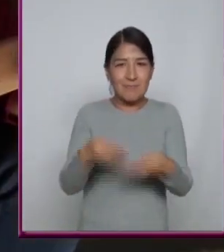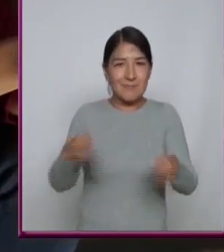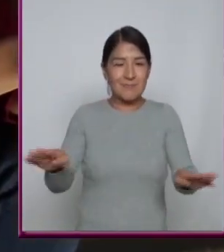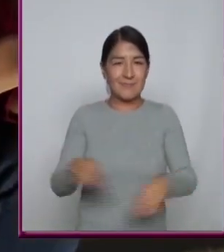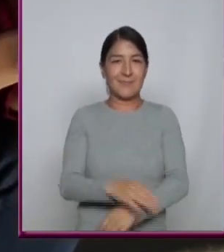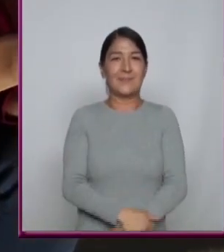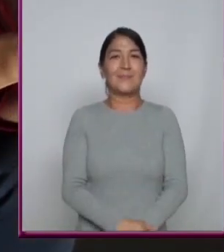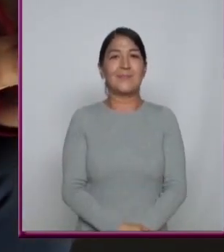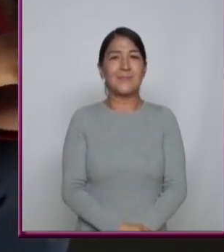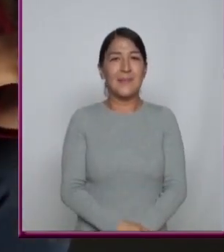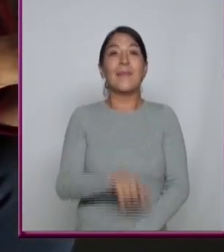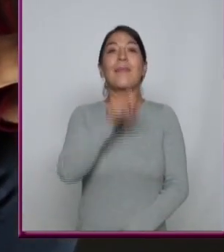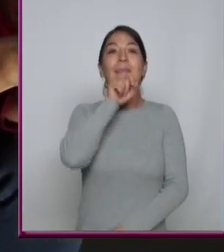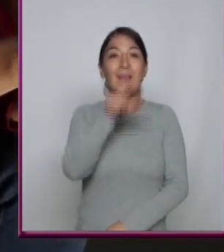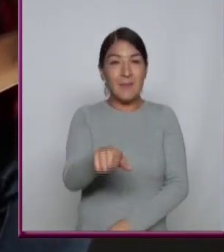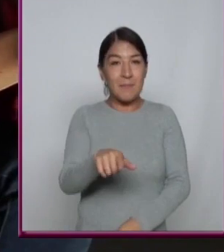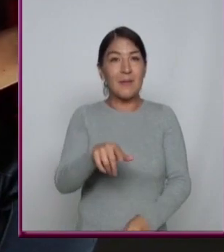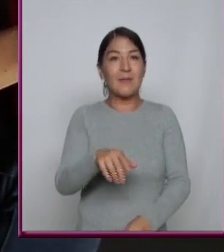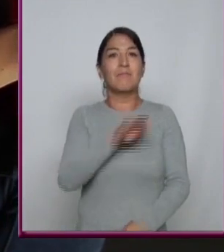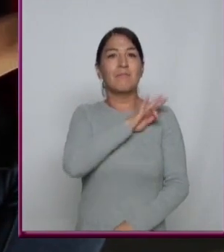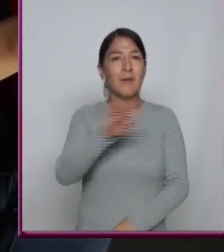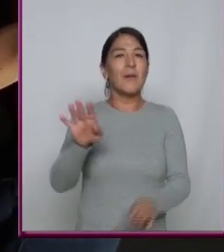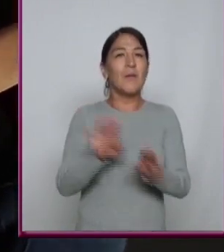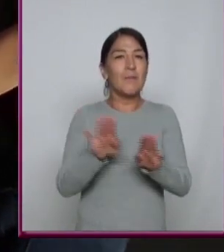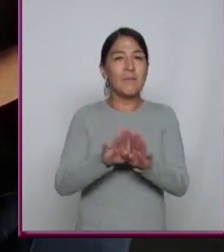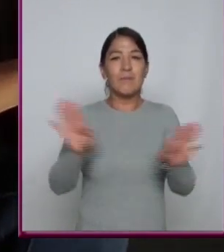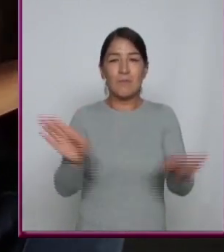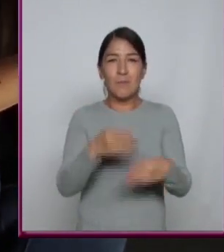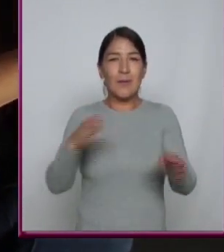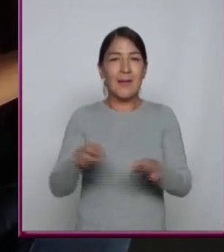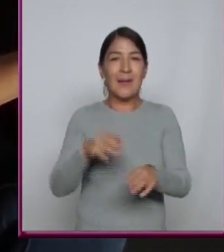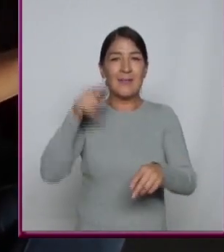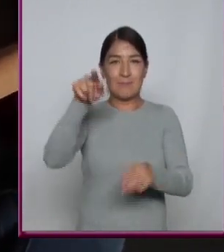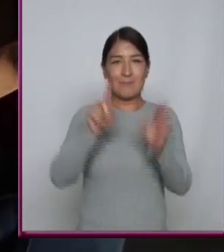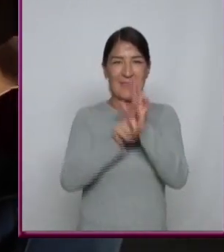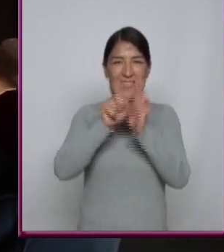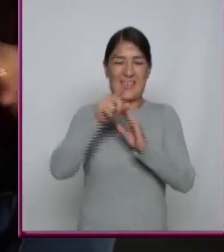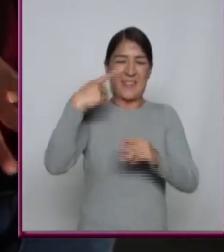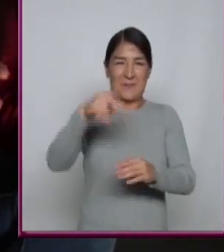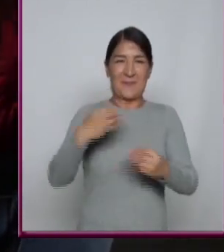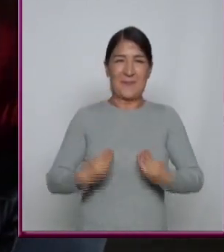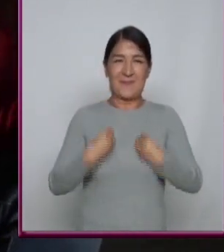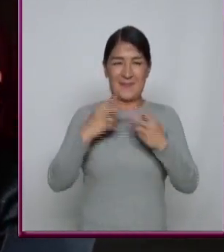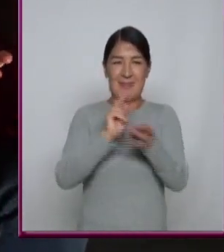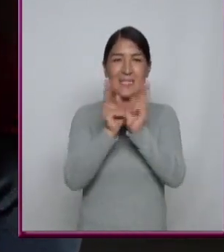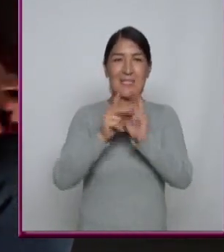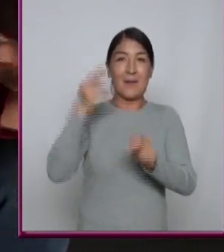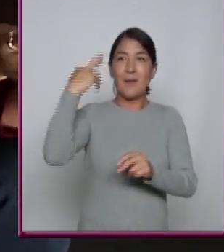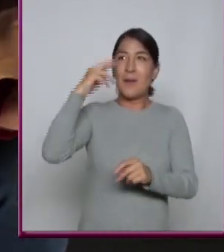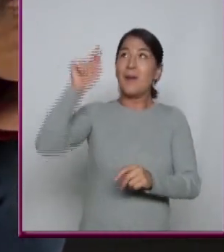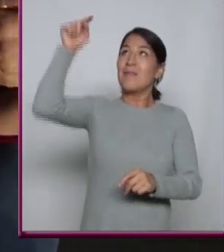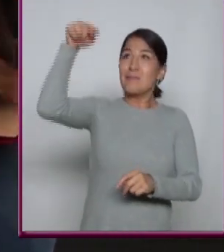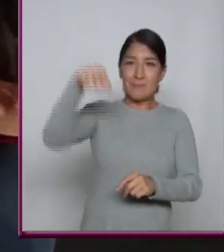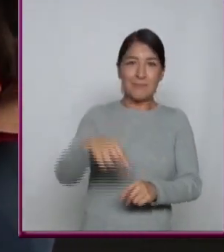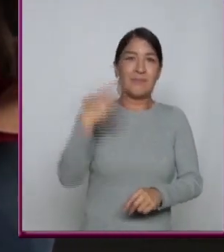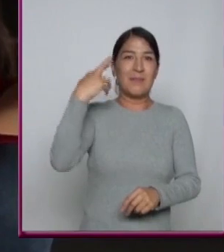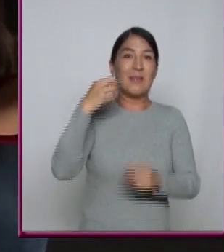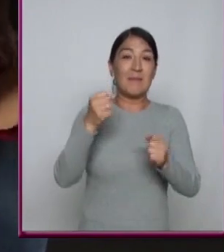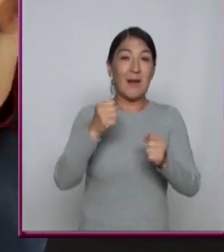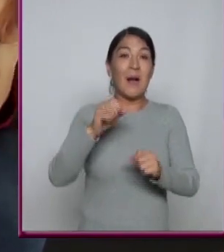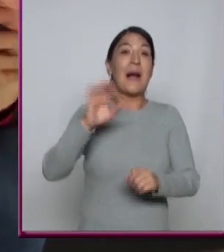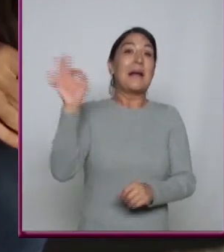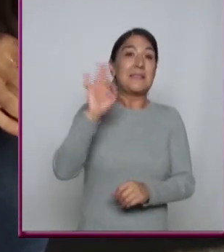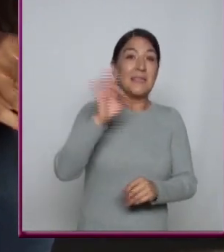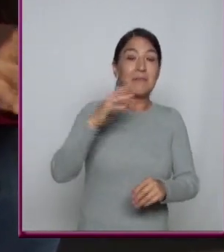Y también puedes oír la música que sale de la azotea de los vecinos Claro, siempre que no haya algo que